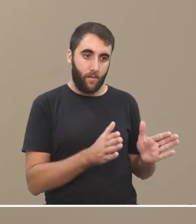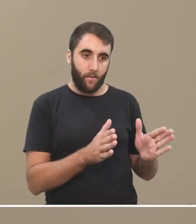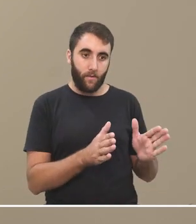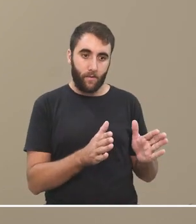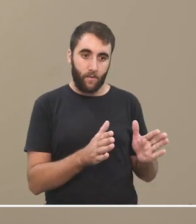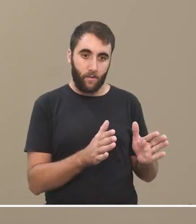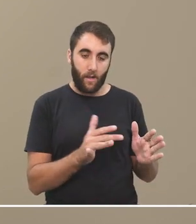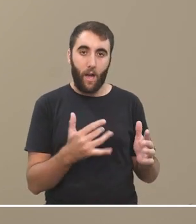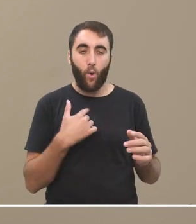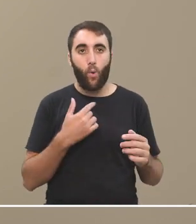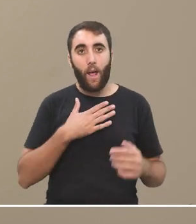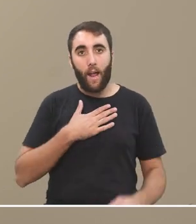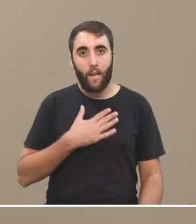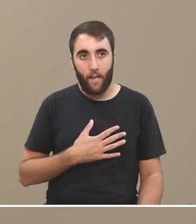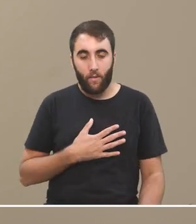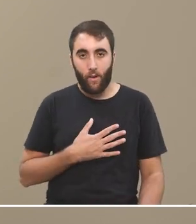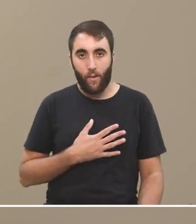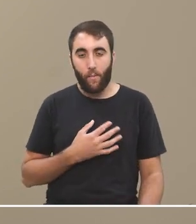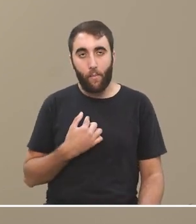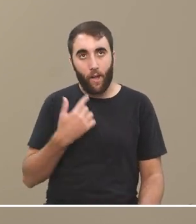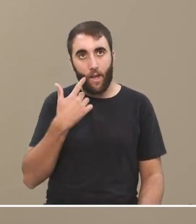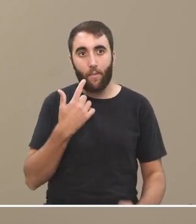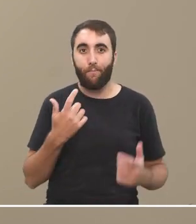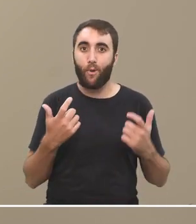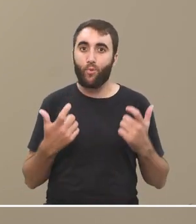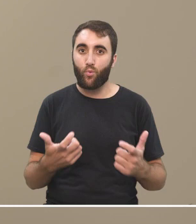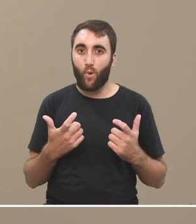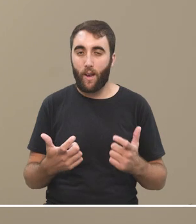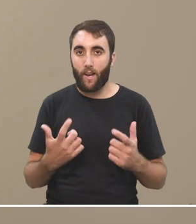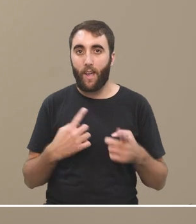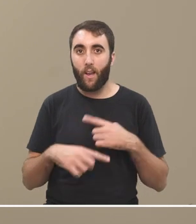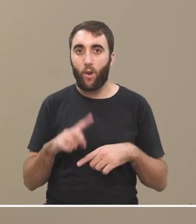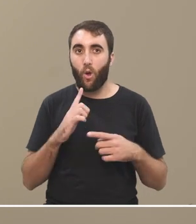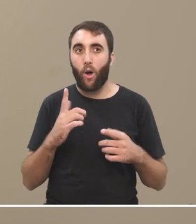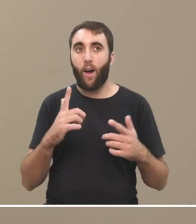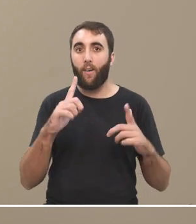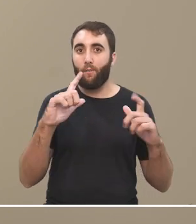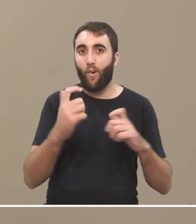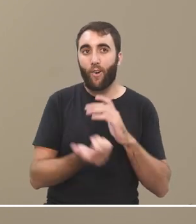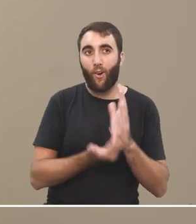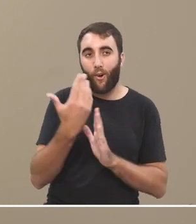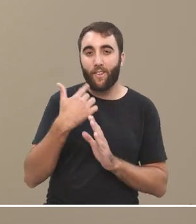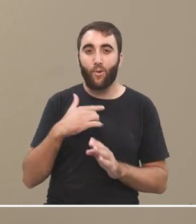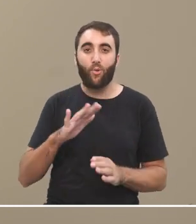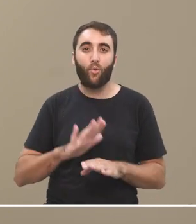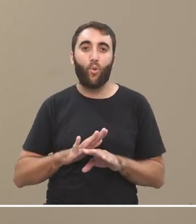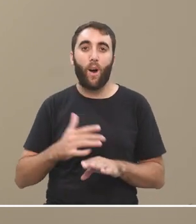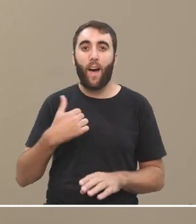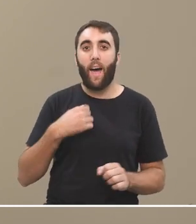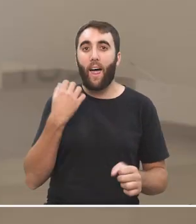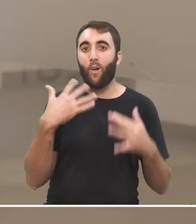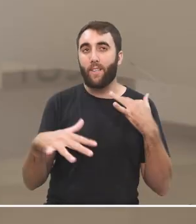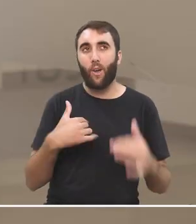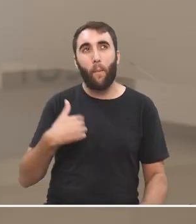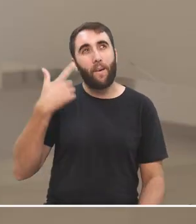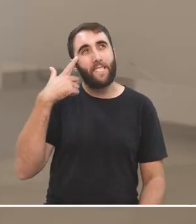hay un cierto alivio ¿no? o sea menos mal menos mal que no quedaron registros filmados de mi adolescencia de las cosas que